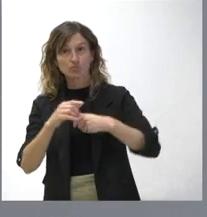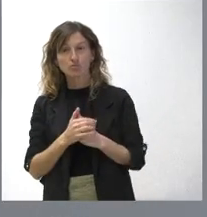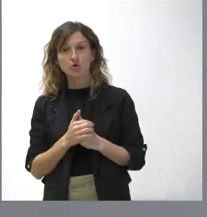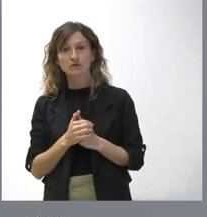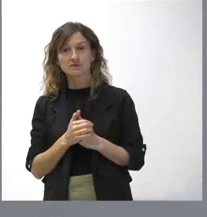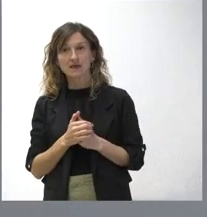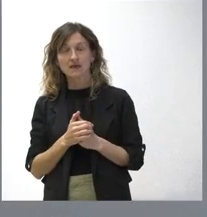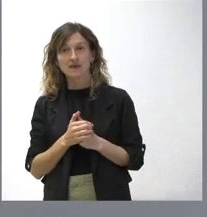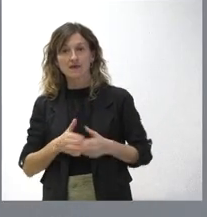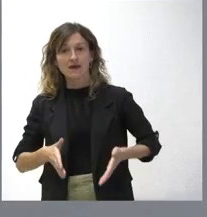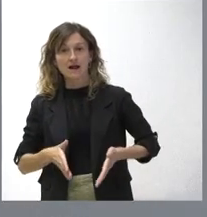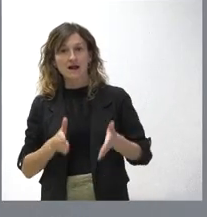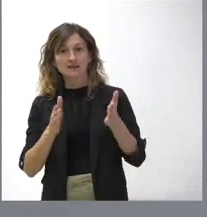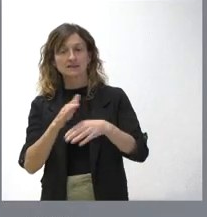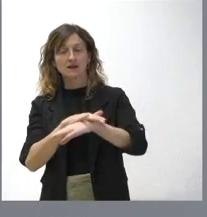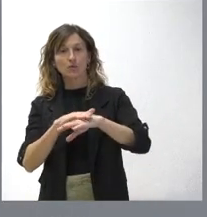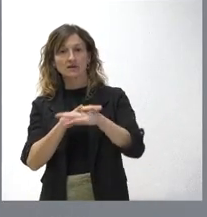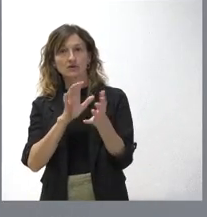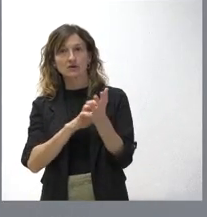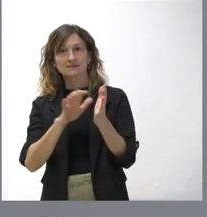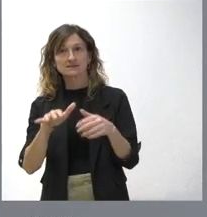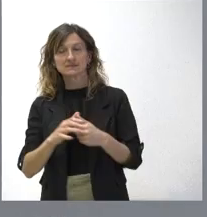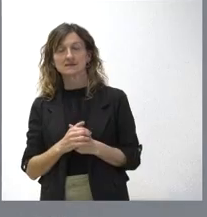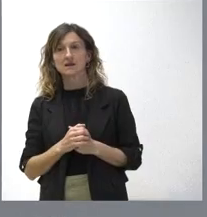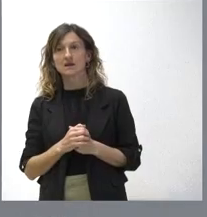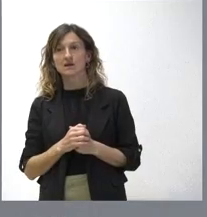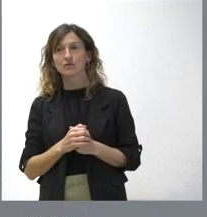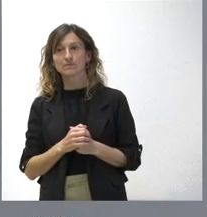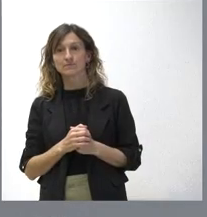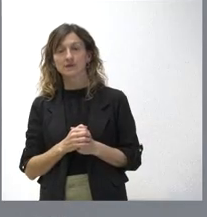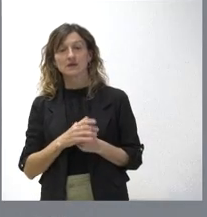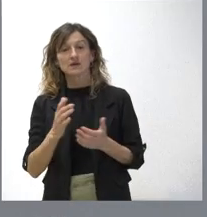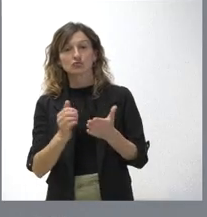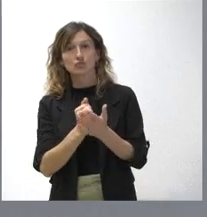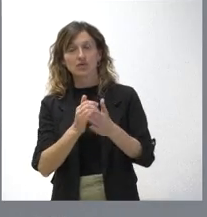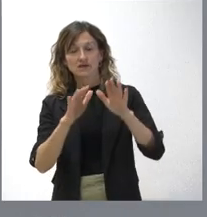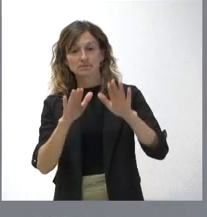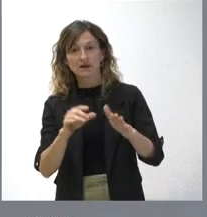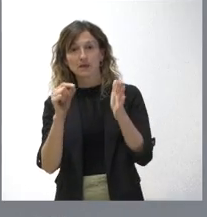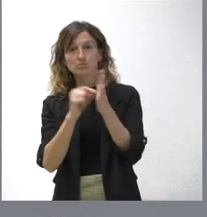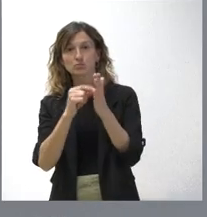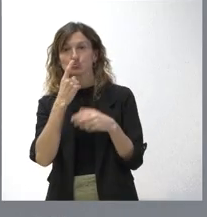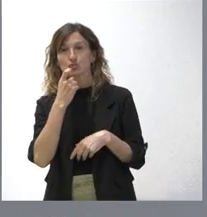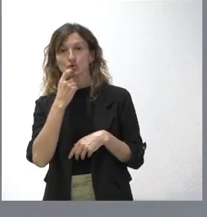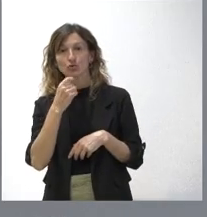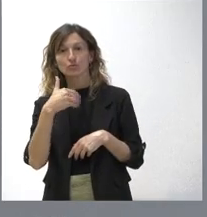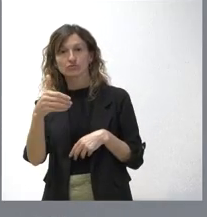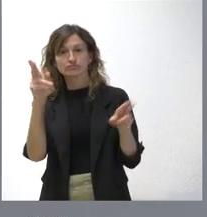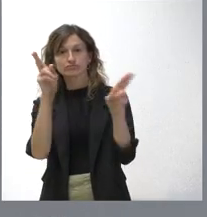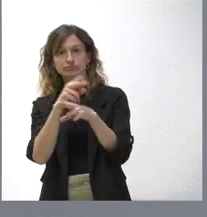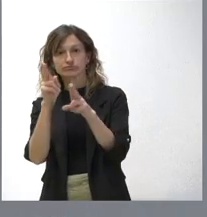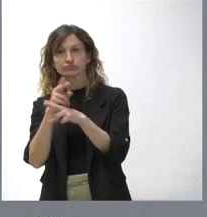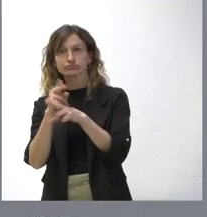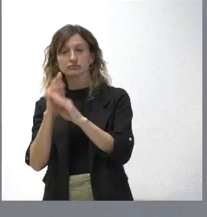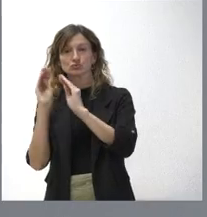carretera del Gobierno en Castilla y León y todas las paradas que están con punto rojo se suprimirían por